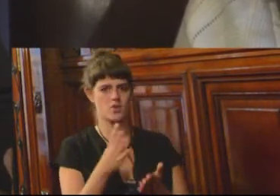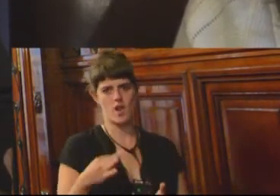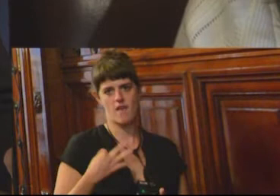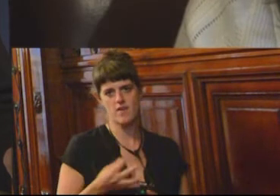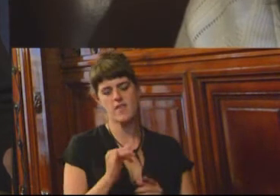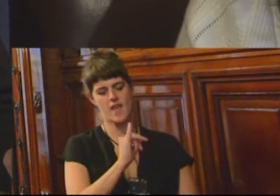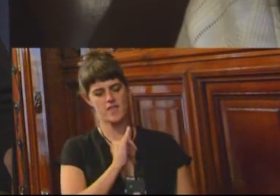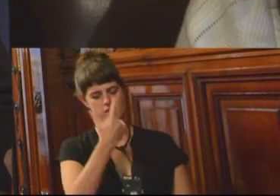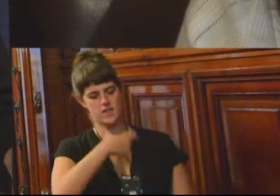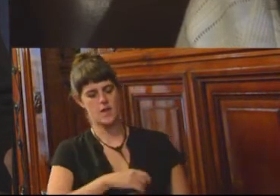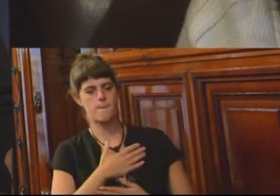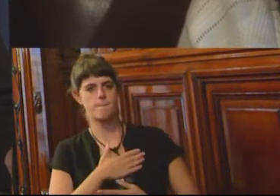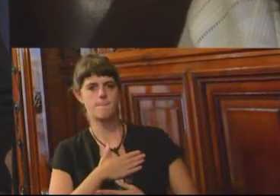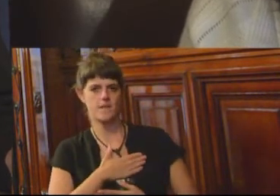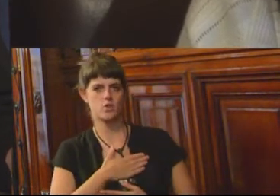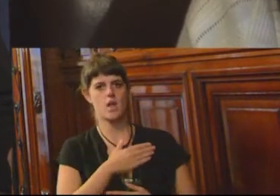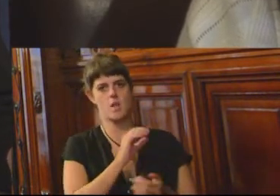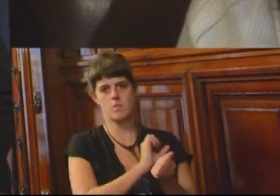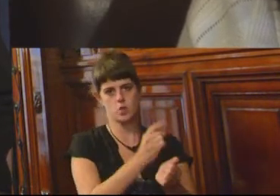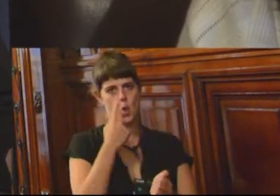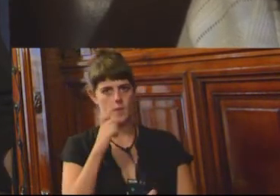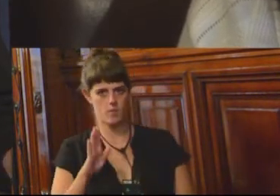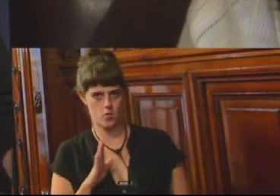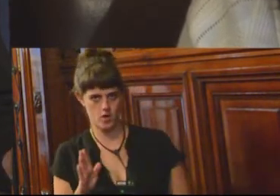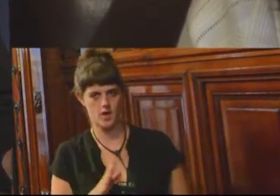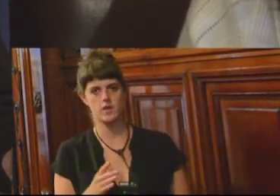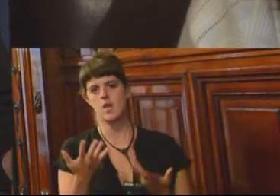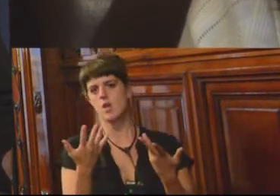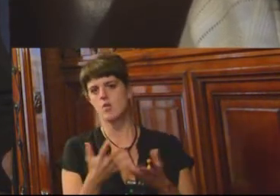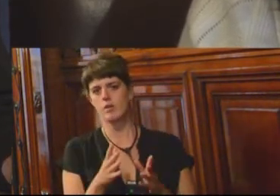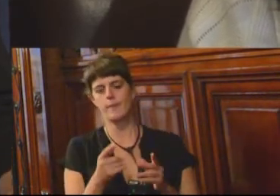reclusos y las reclusas, sin soslayar los necesarios cambios normativos,